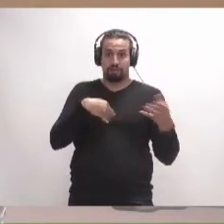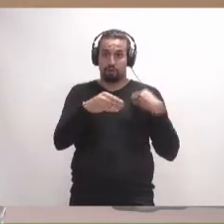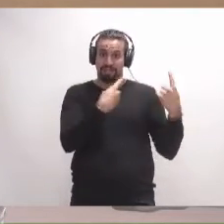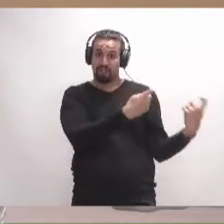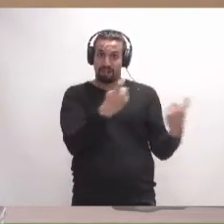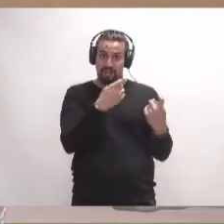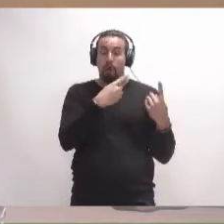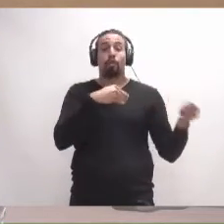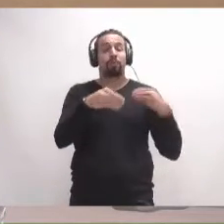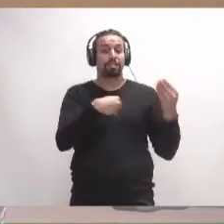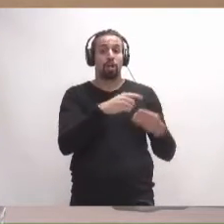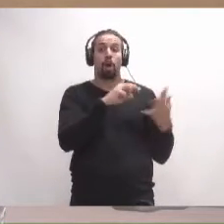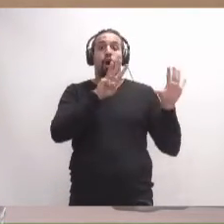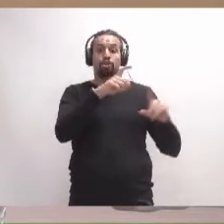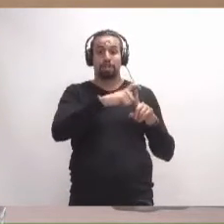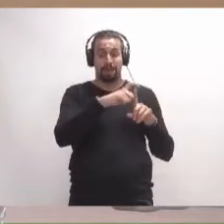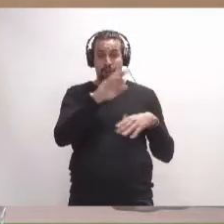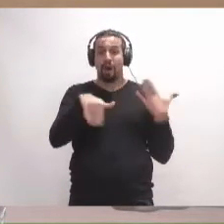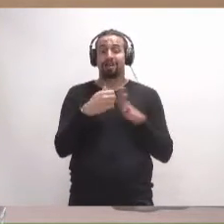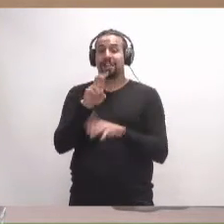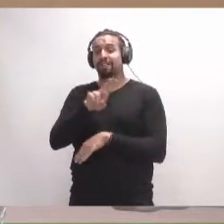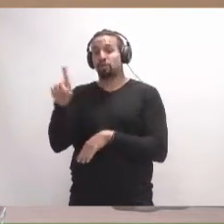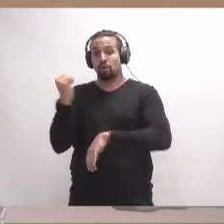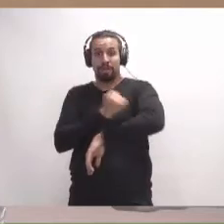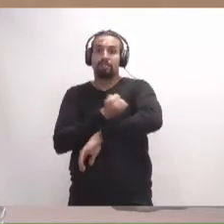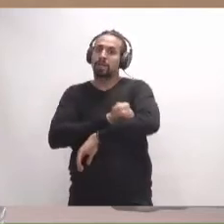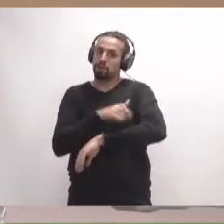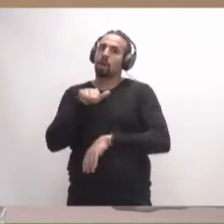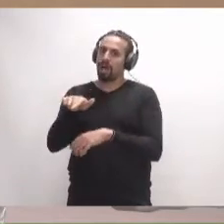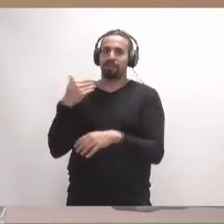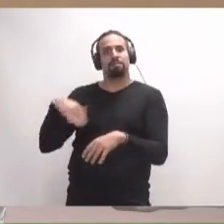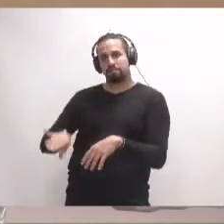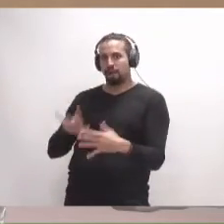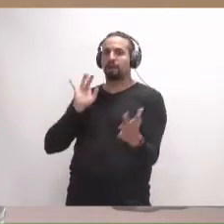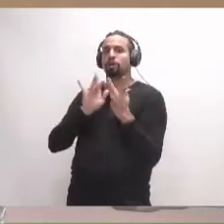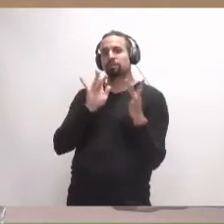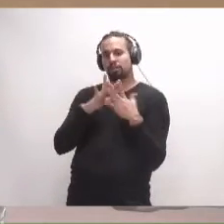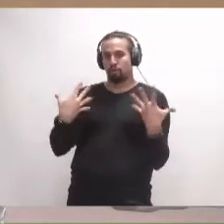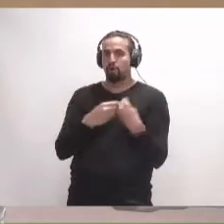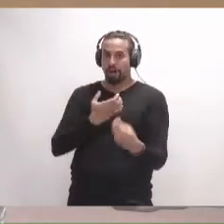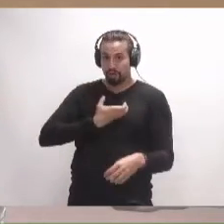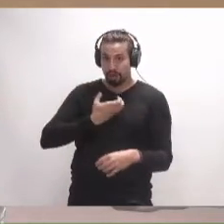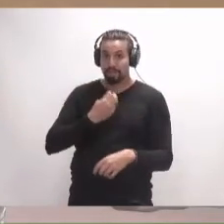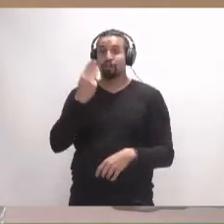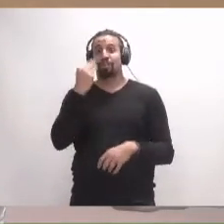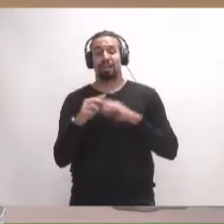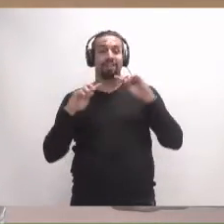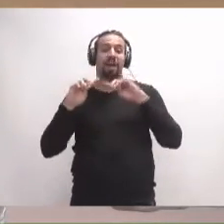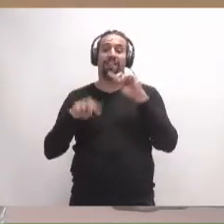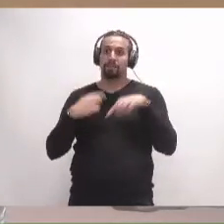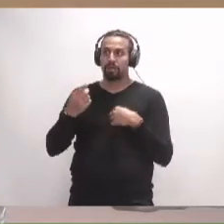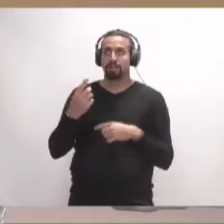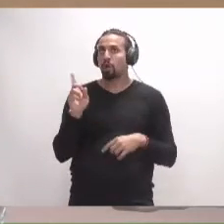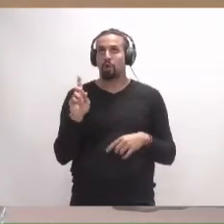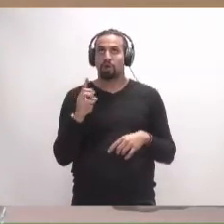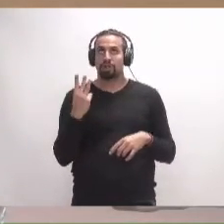8 de mayo hasta el 21 de diciembre que tuvieron a bien ponerse en contacto con el ayuntamiento, tres días después…, tres